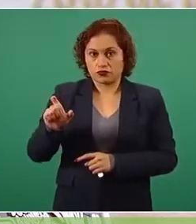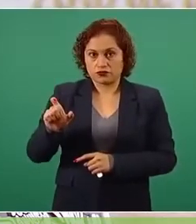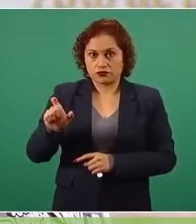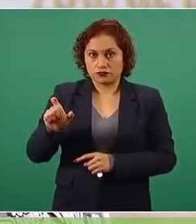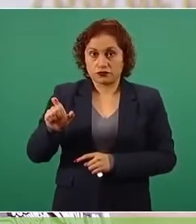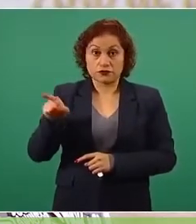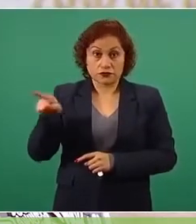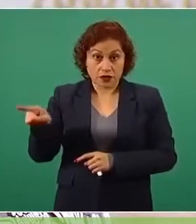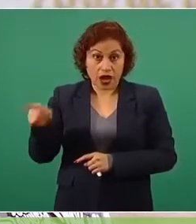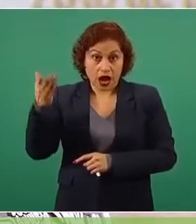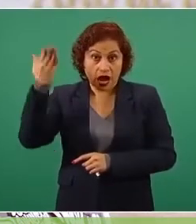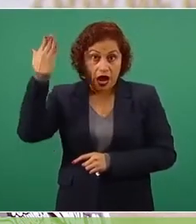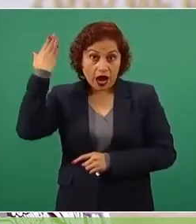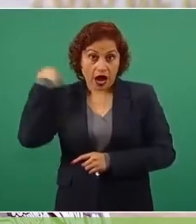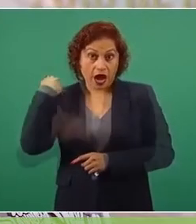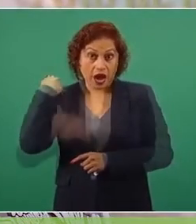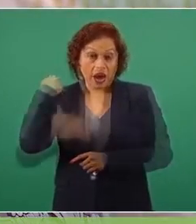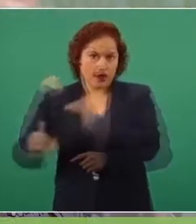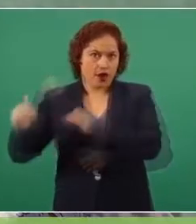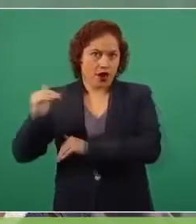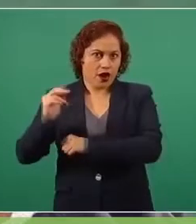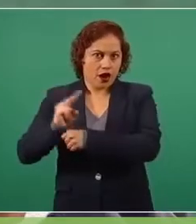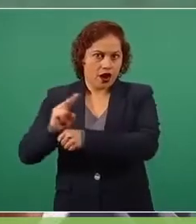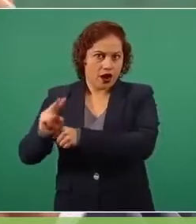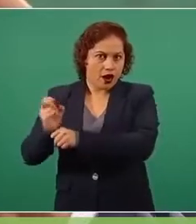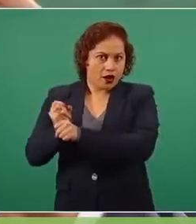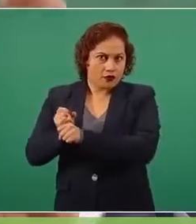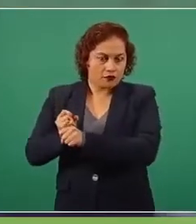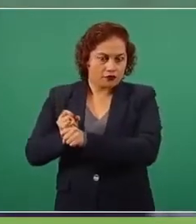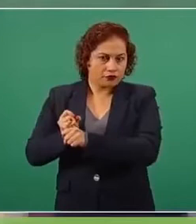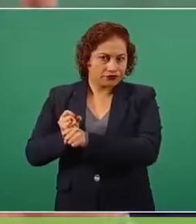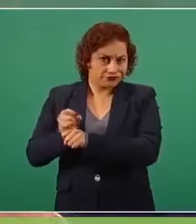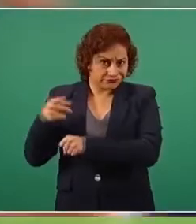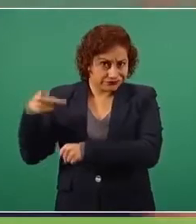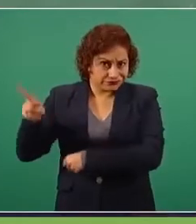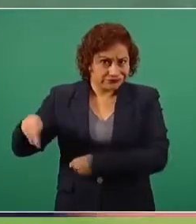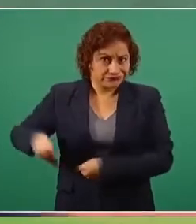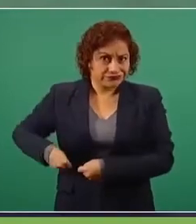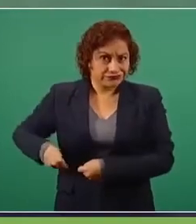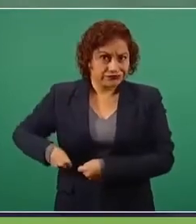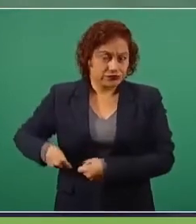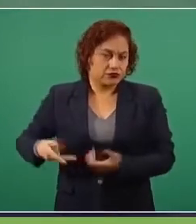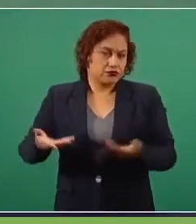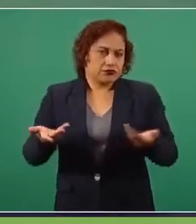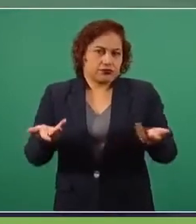y traicionó a la democracia. ¿Qué no pudieron